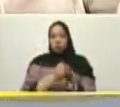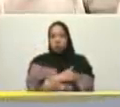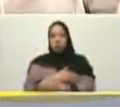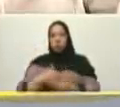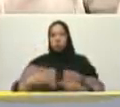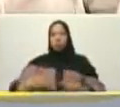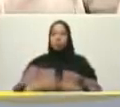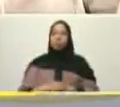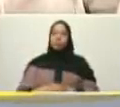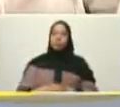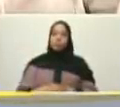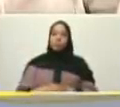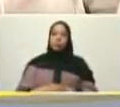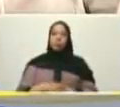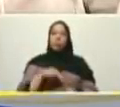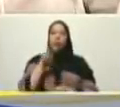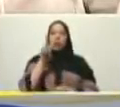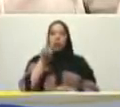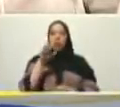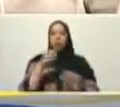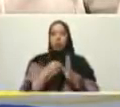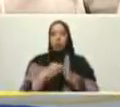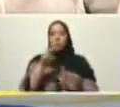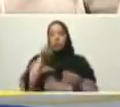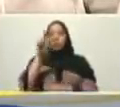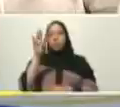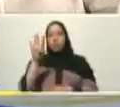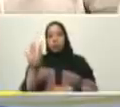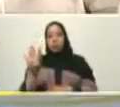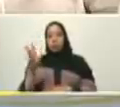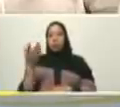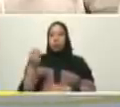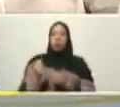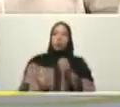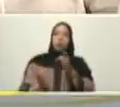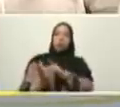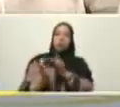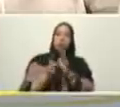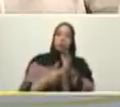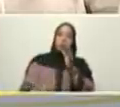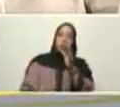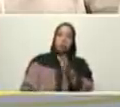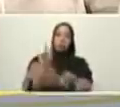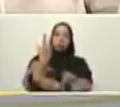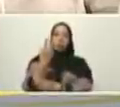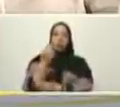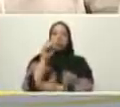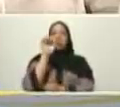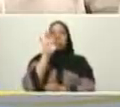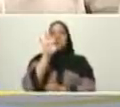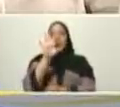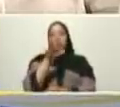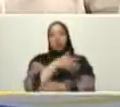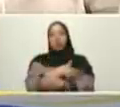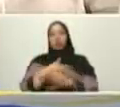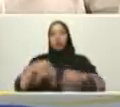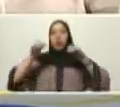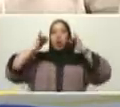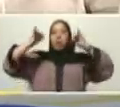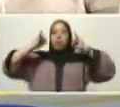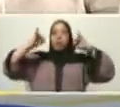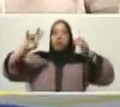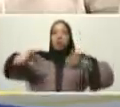en el dos mil veinticuatro en el mes de abril mayo estaremos llegando a cinco millones fiesta nacional